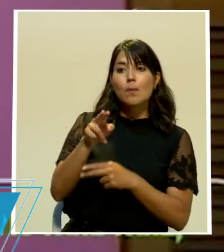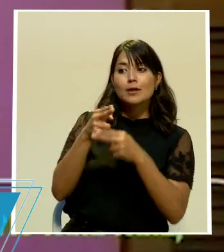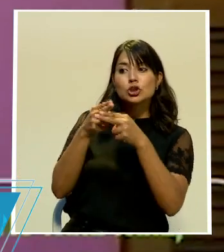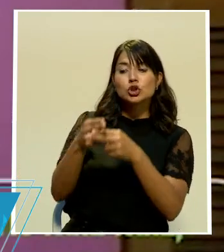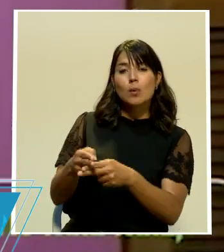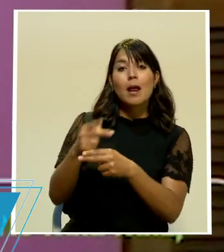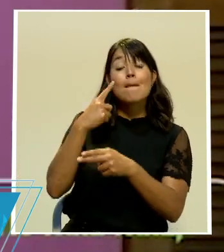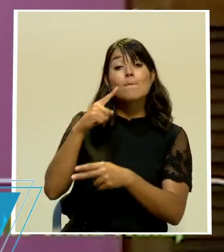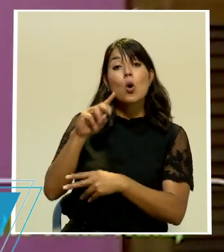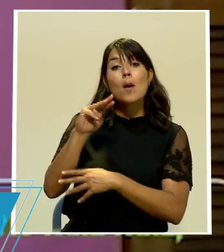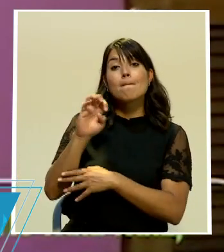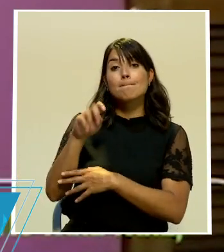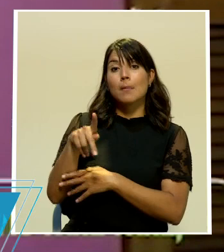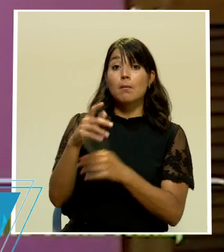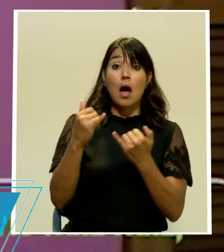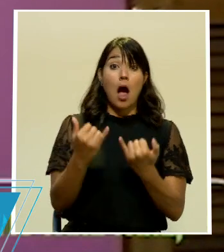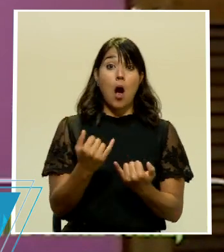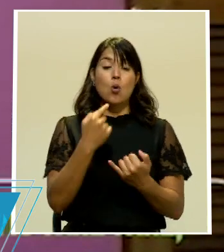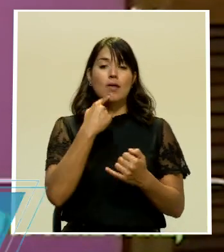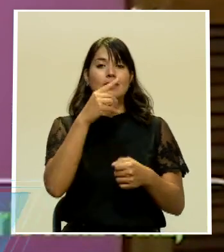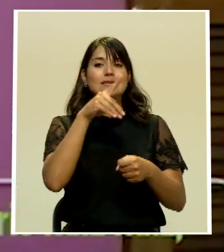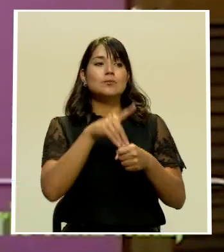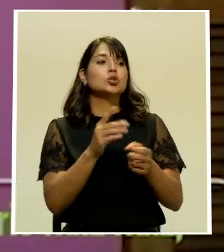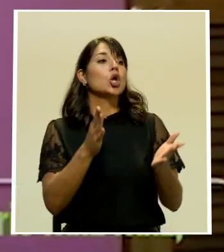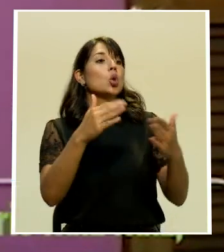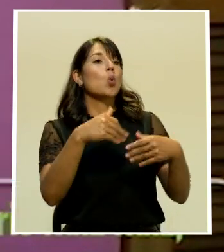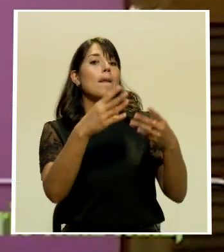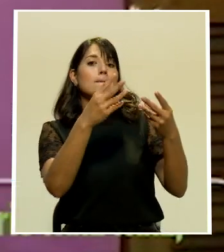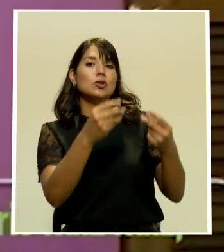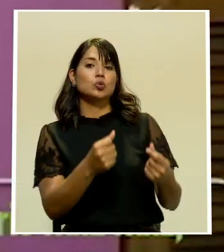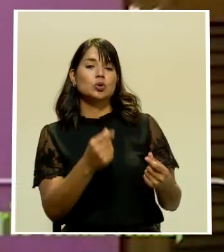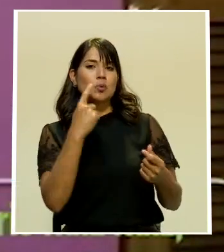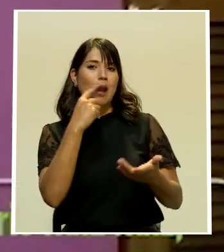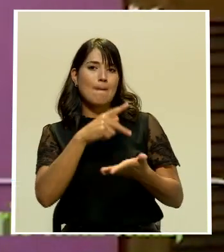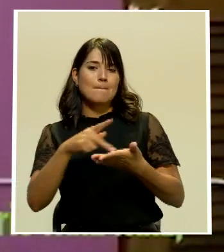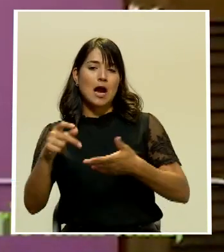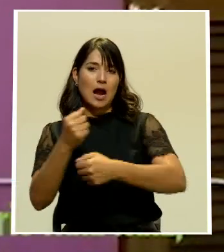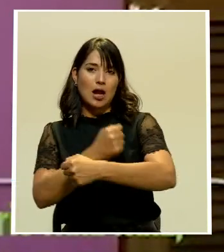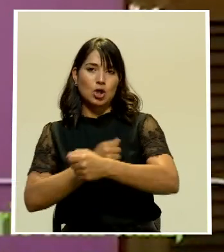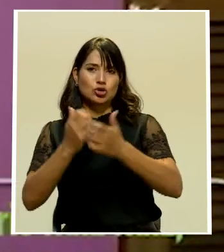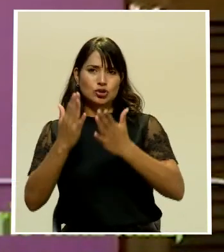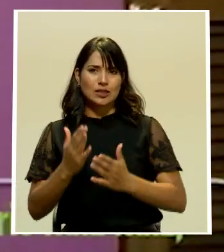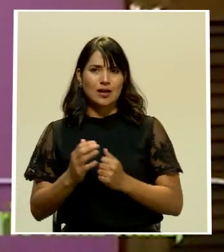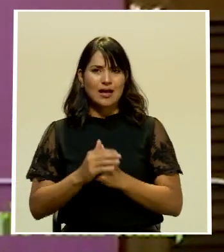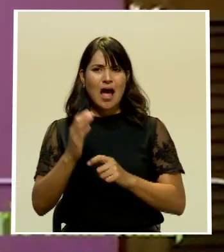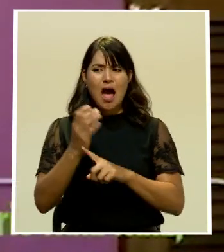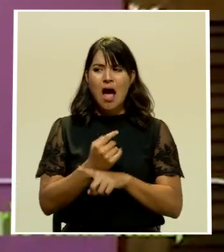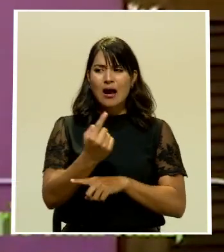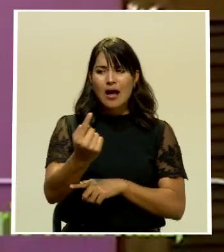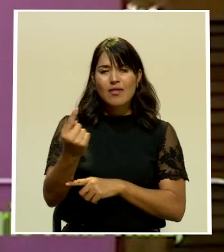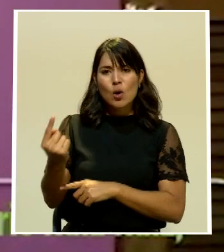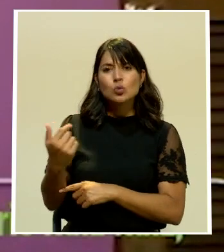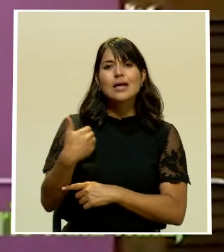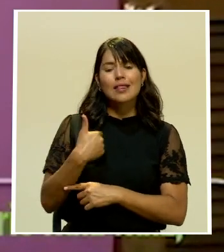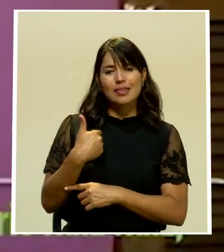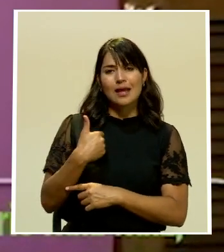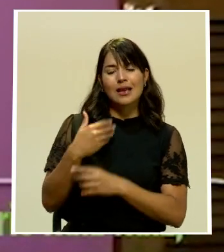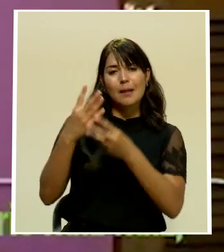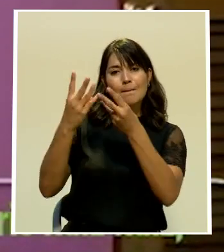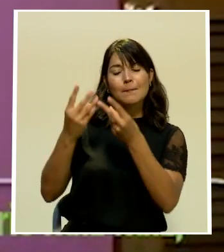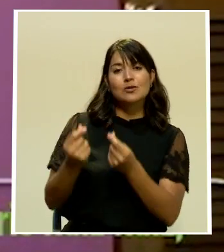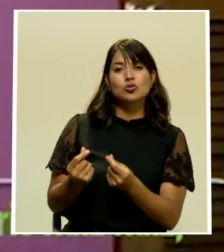el MEP, ahora salen los diputados diciendo que no hay presupuesto para ellas. Cuando cada una de ellas tiene su presupuesto